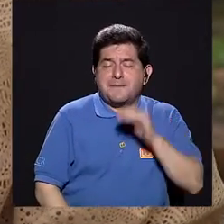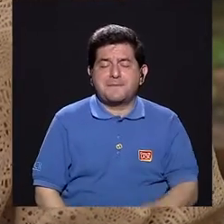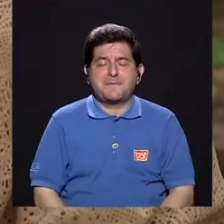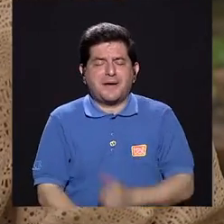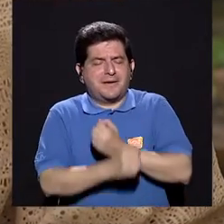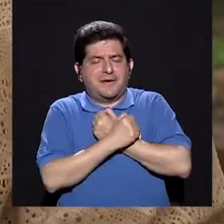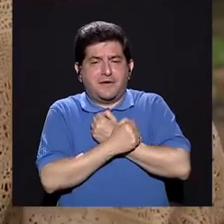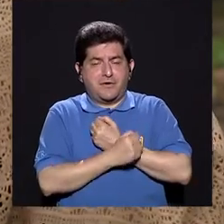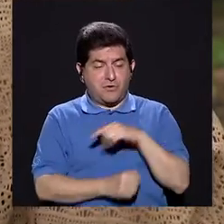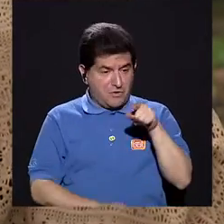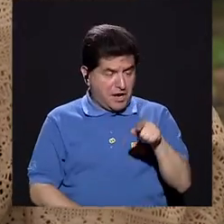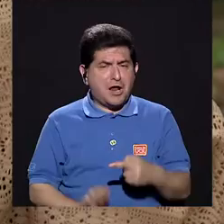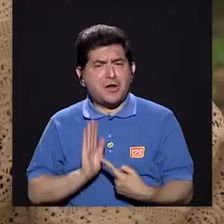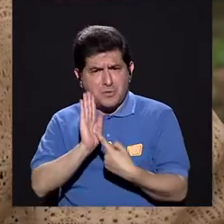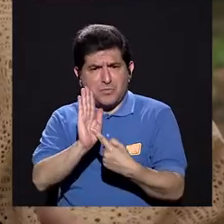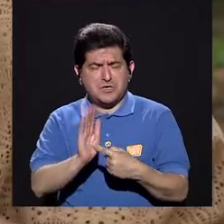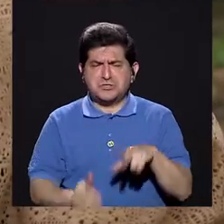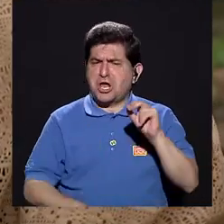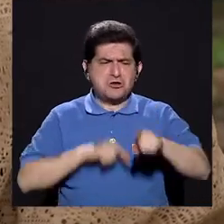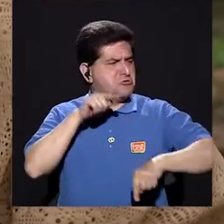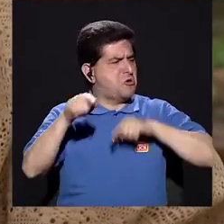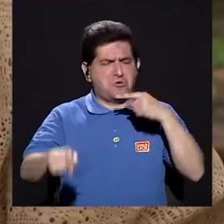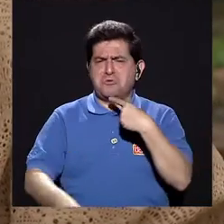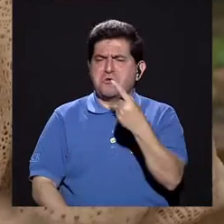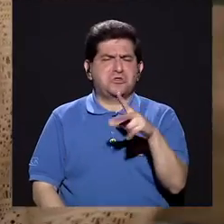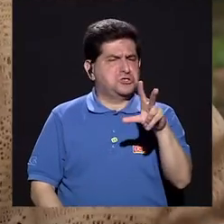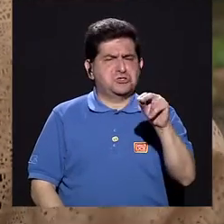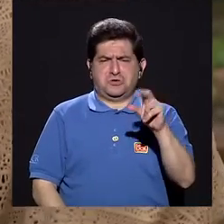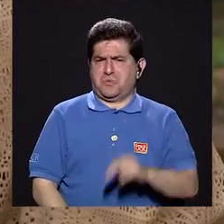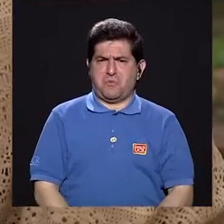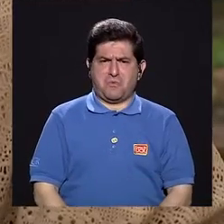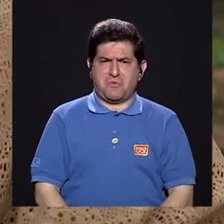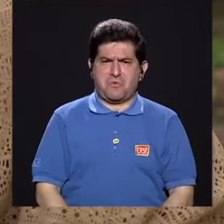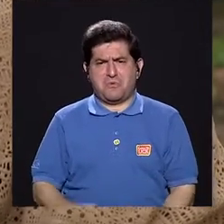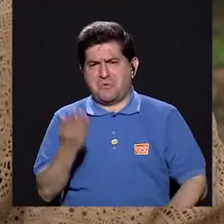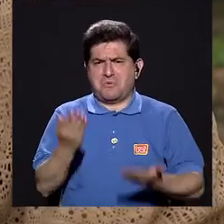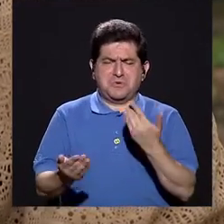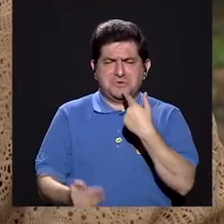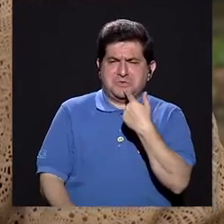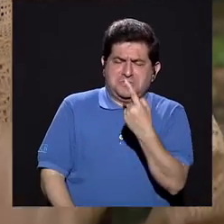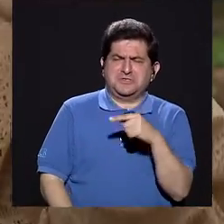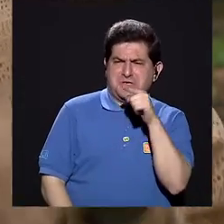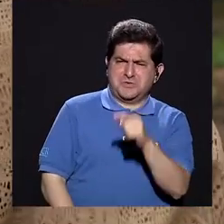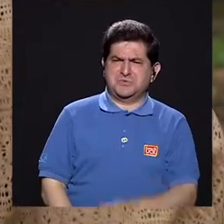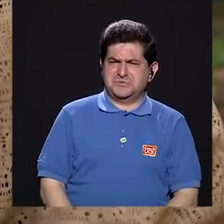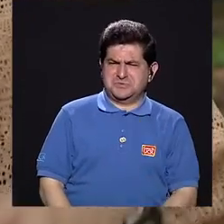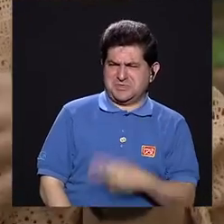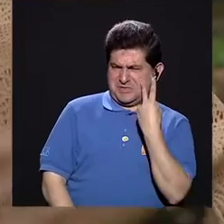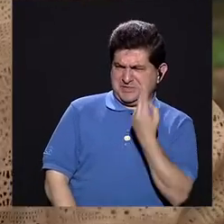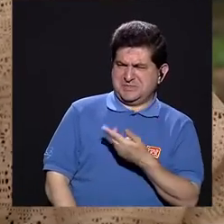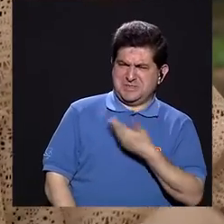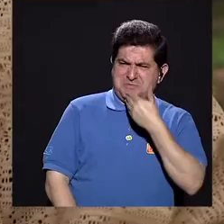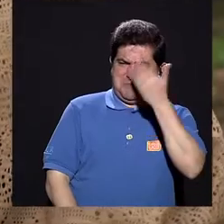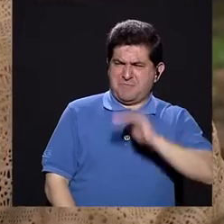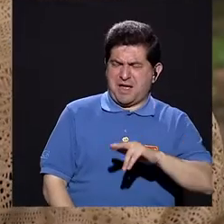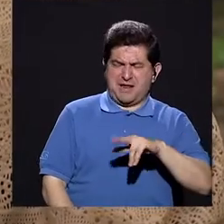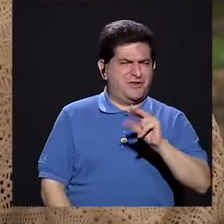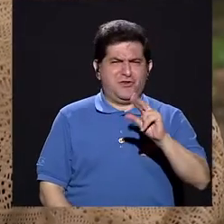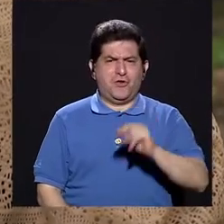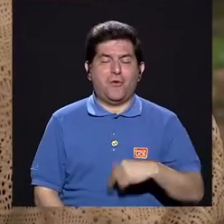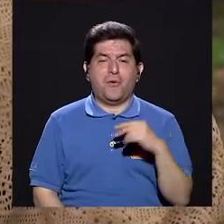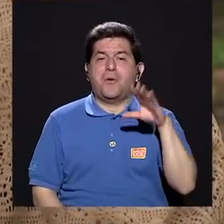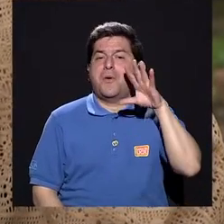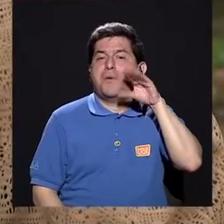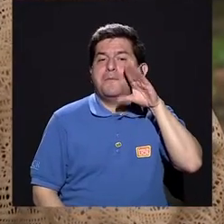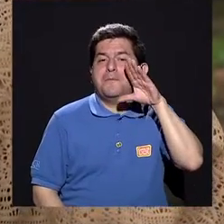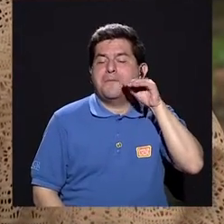perro es muy afectivo, el perro no critica, no dice, no, usted tiene mal aspecto, huele mal. El perro siempre